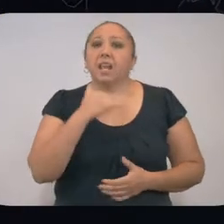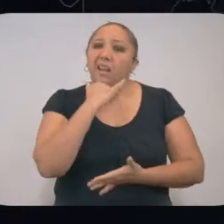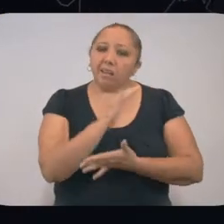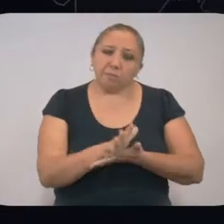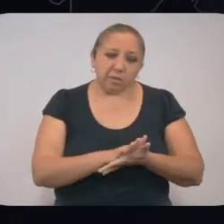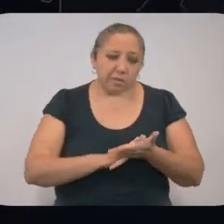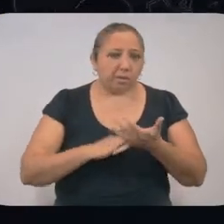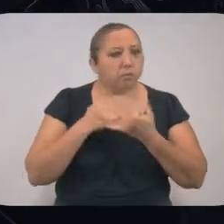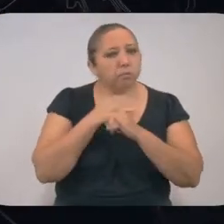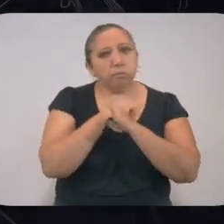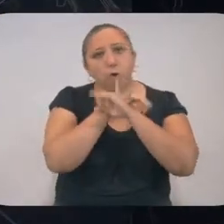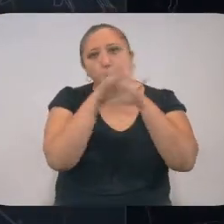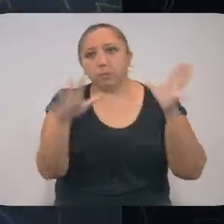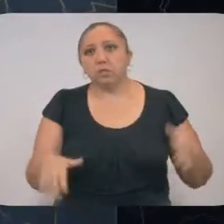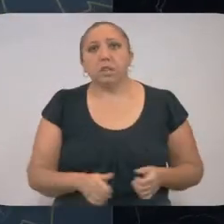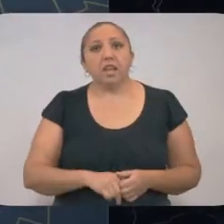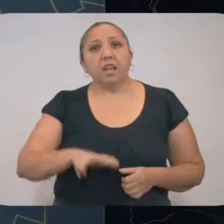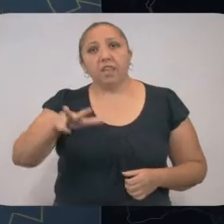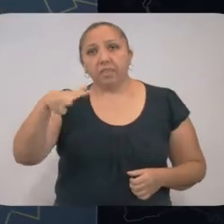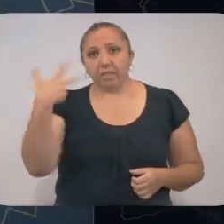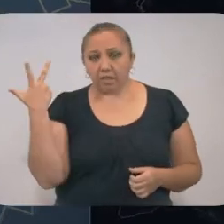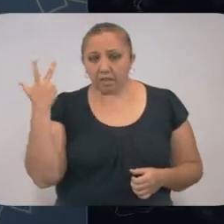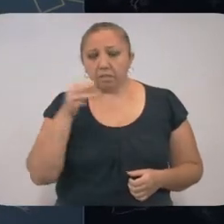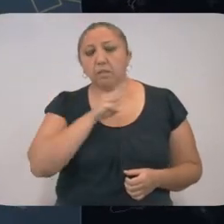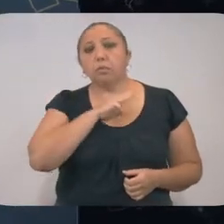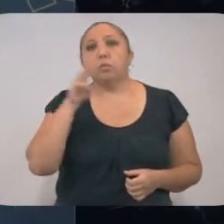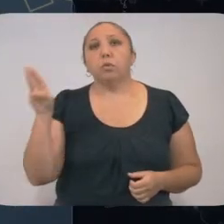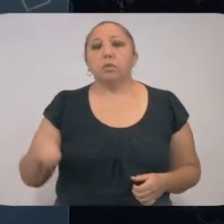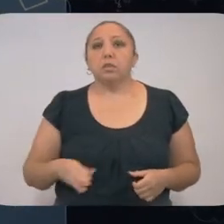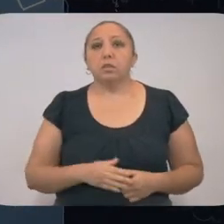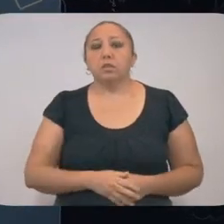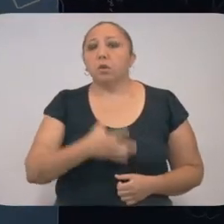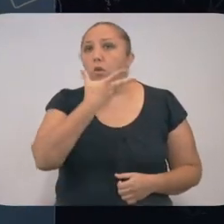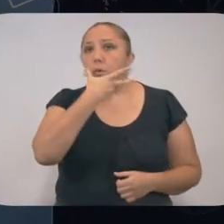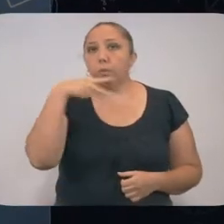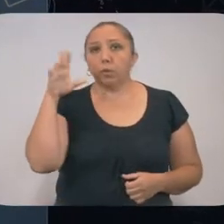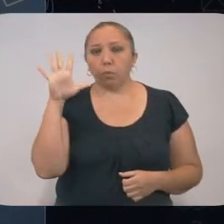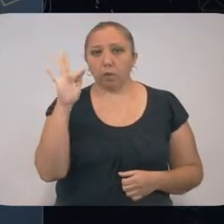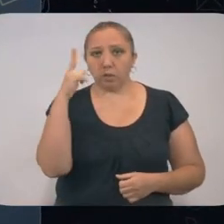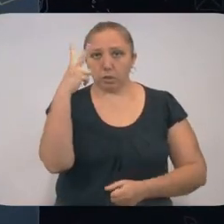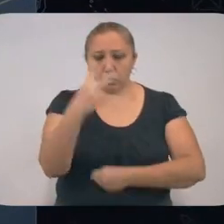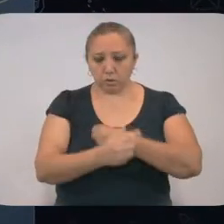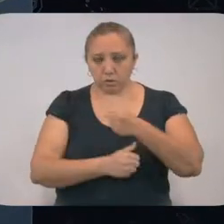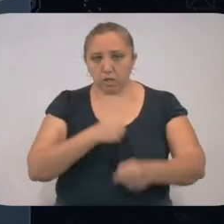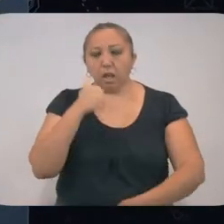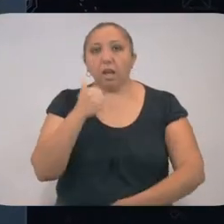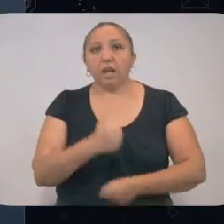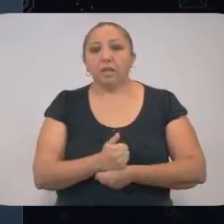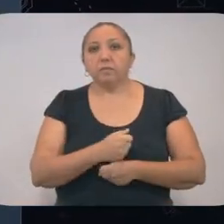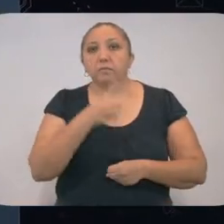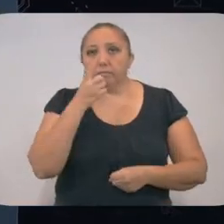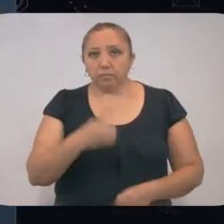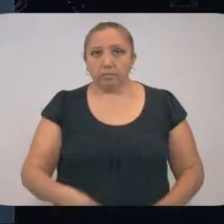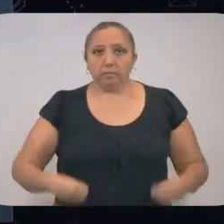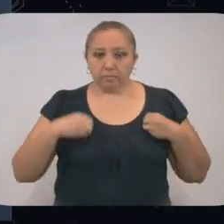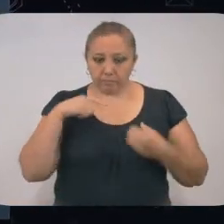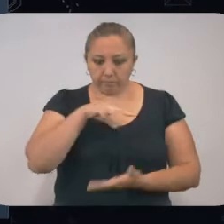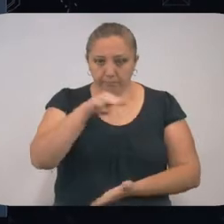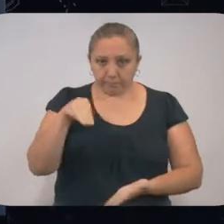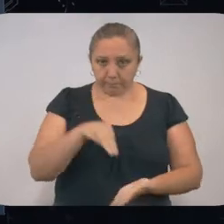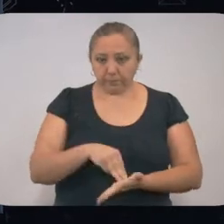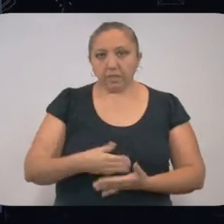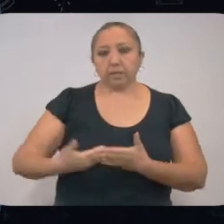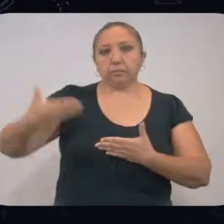Lamentablemente, en este parte médico informamos de 13 fallecimientos. Hombre de 42 años de edad, originario y residente de Mérida,